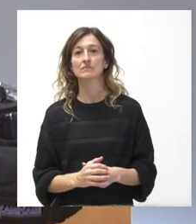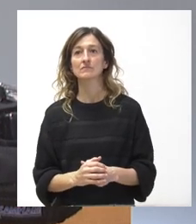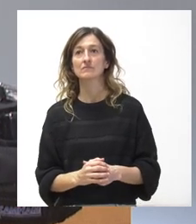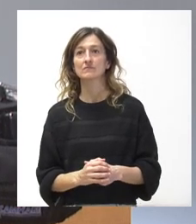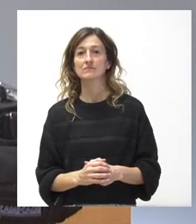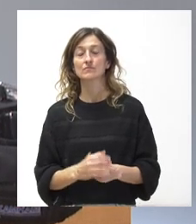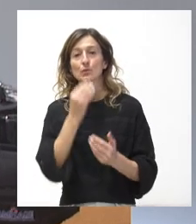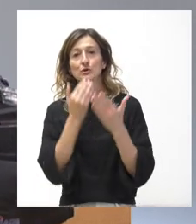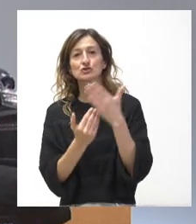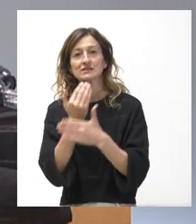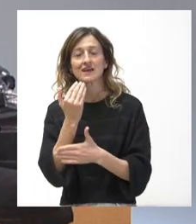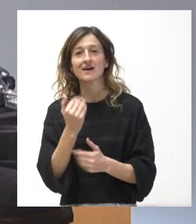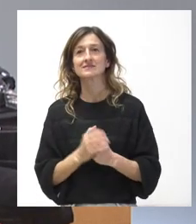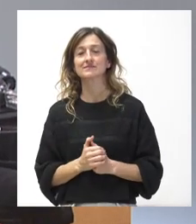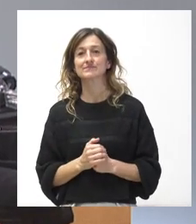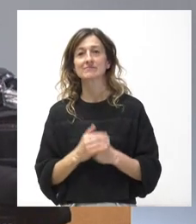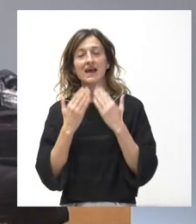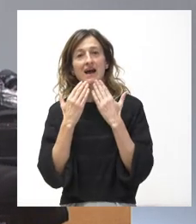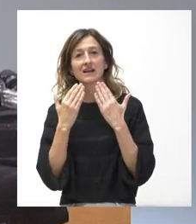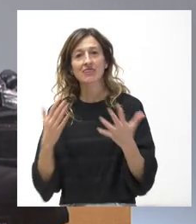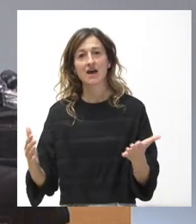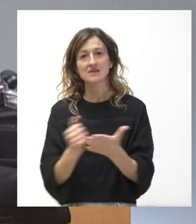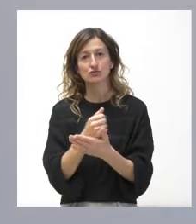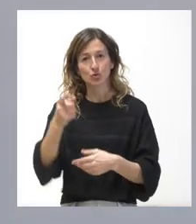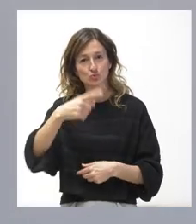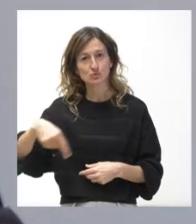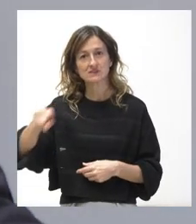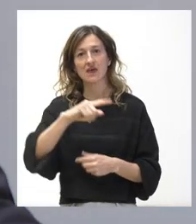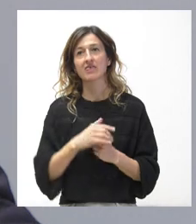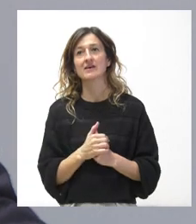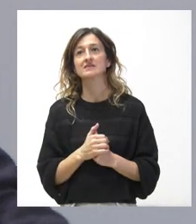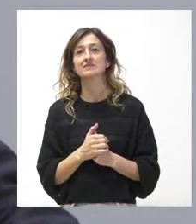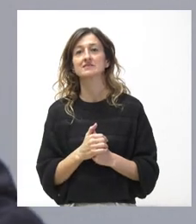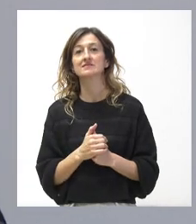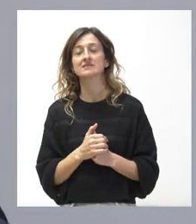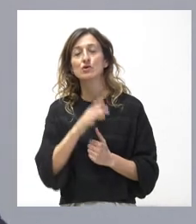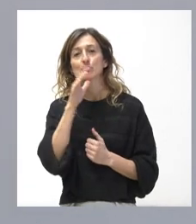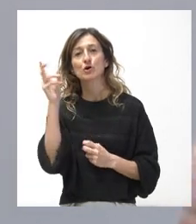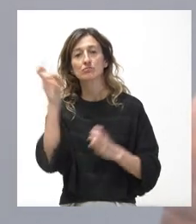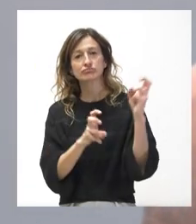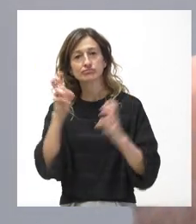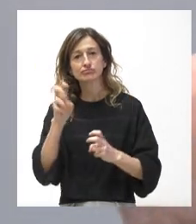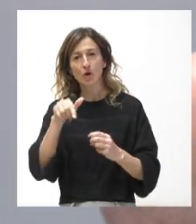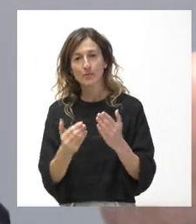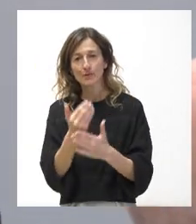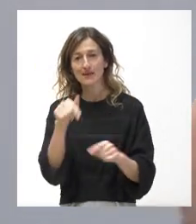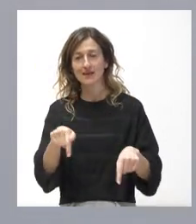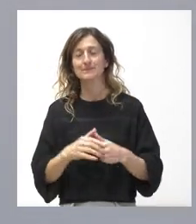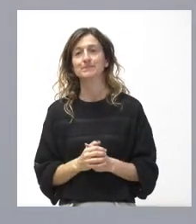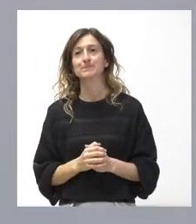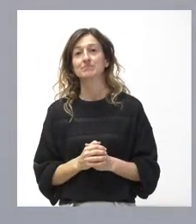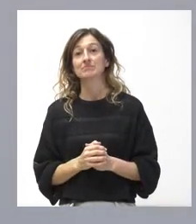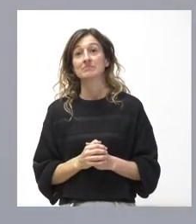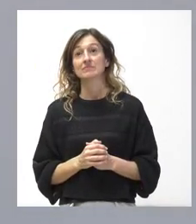Buenos días y muchas gracias a todos ustedes por su presencia esta mañana, donde hemos